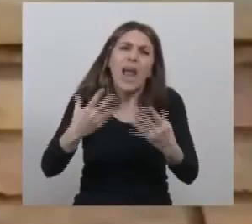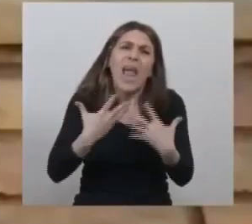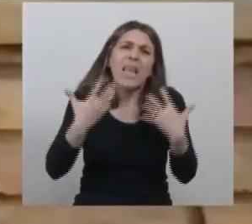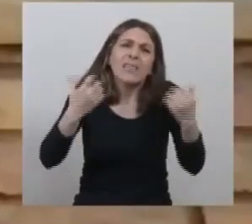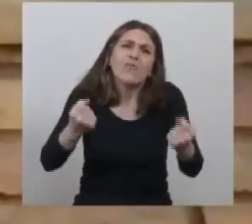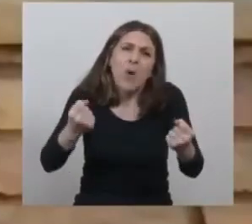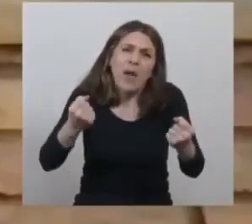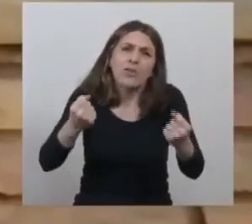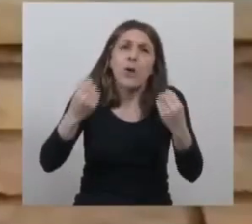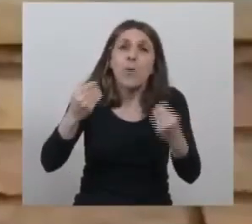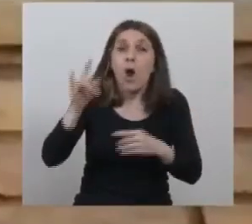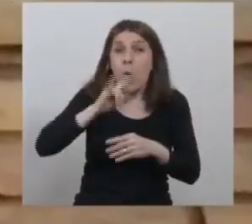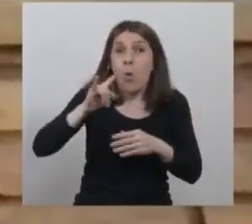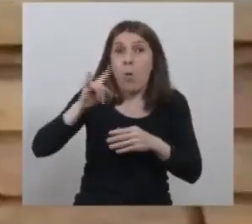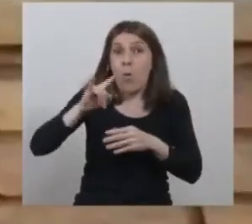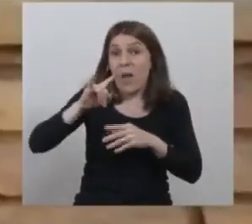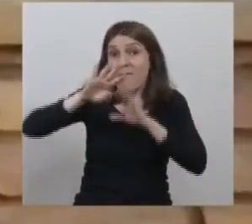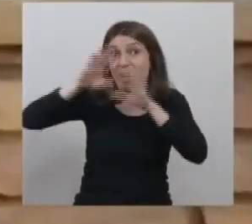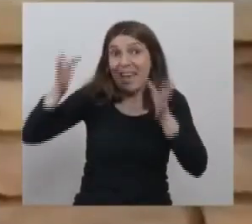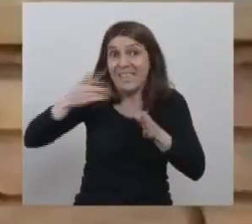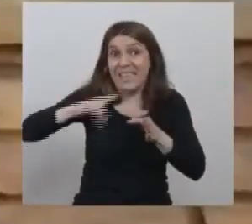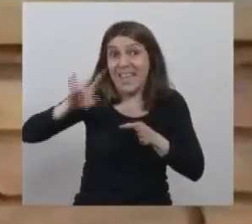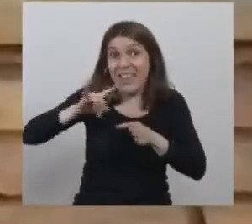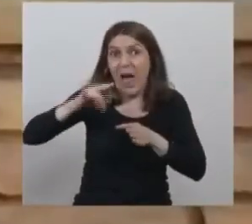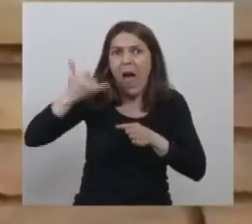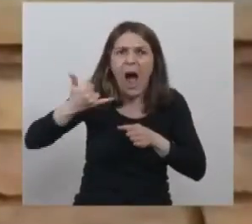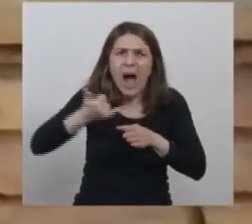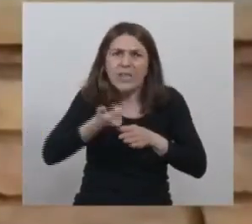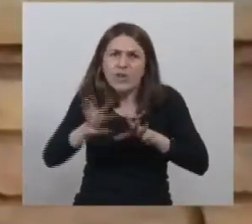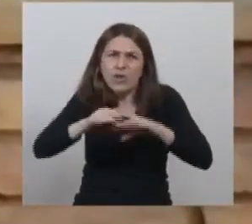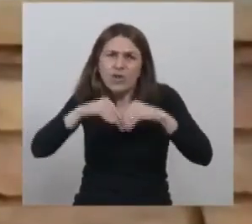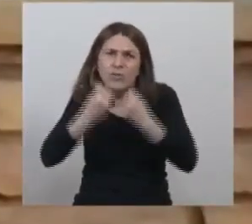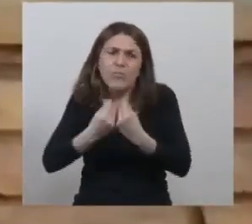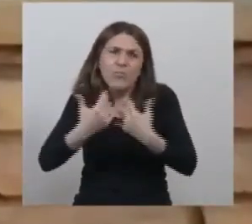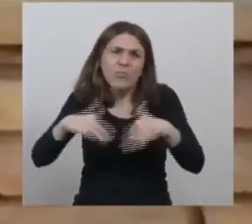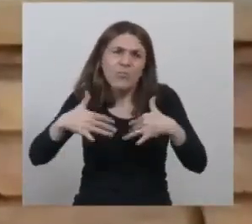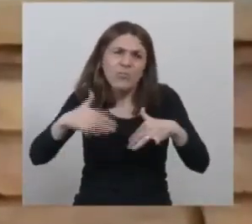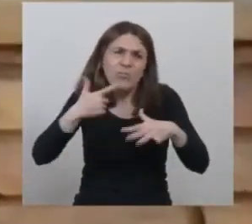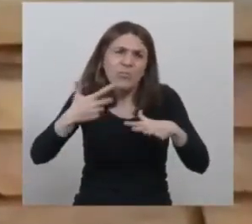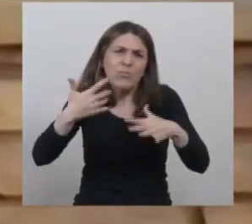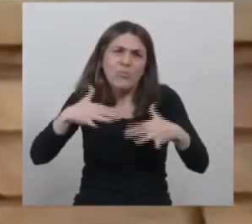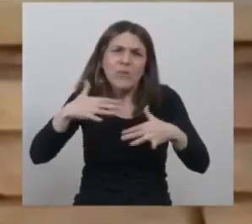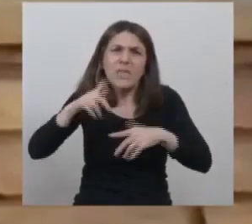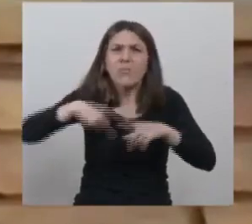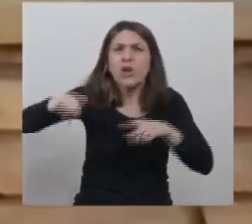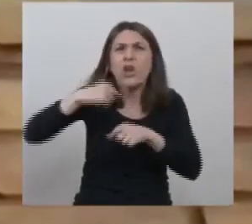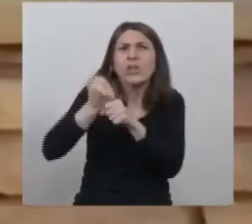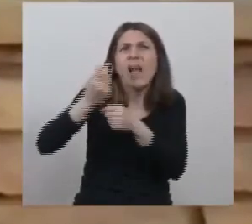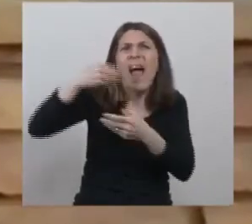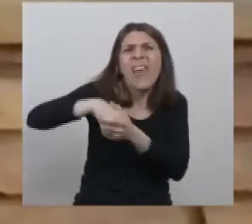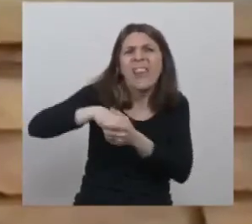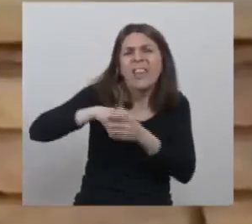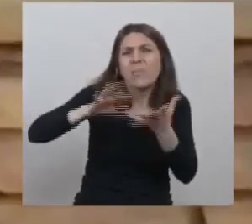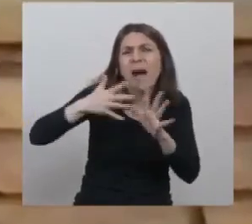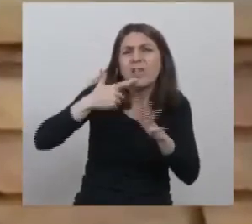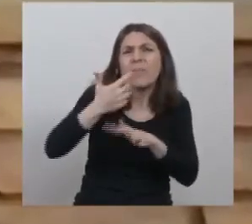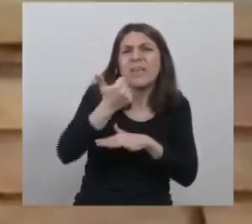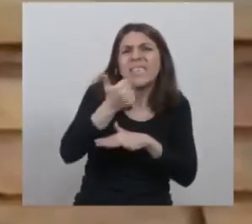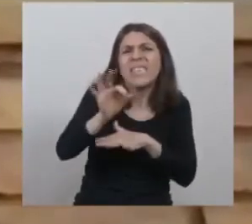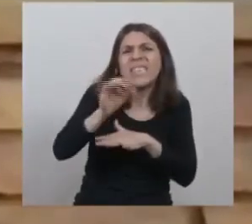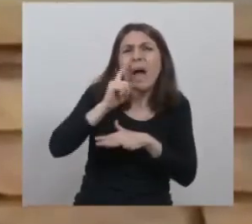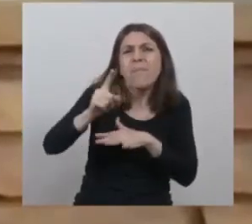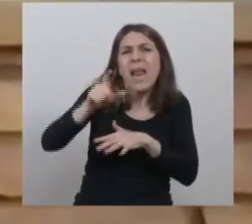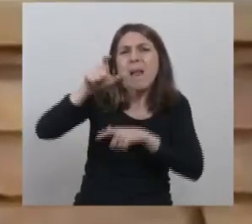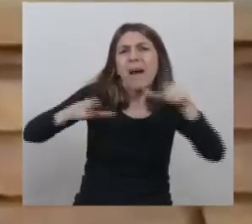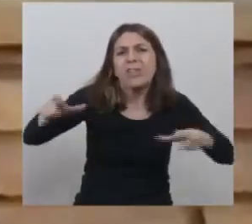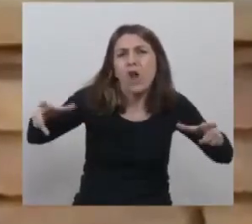querido universidad, que somos ya una población de, considerando todos los que estamos en la universidad, de casi 60.000 personas,